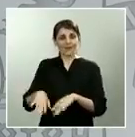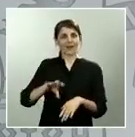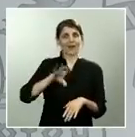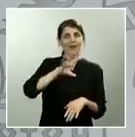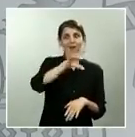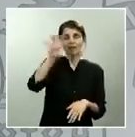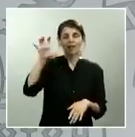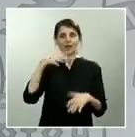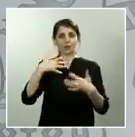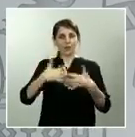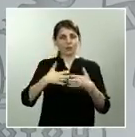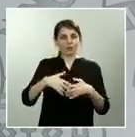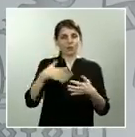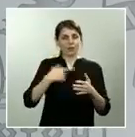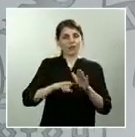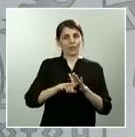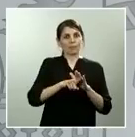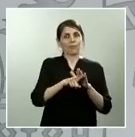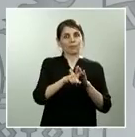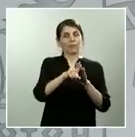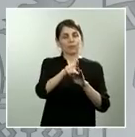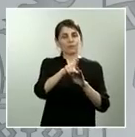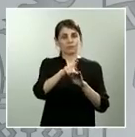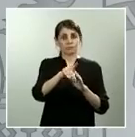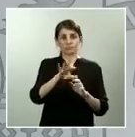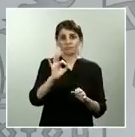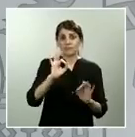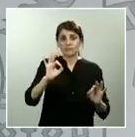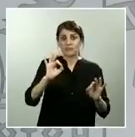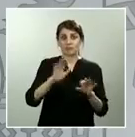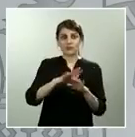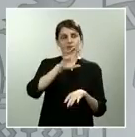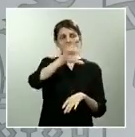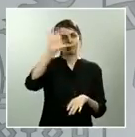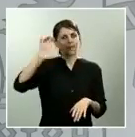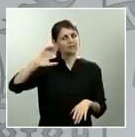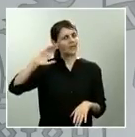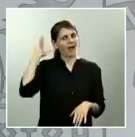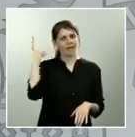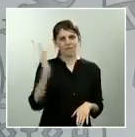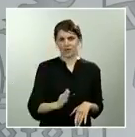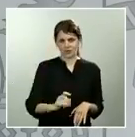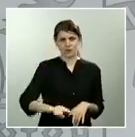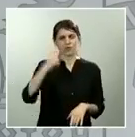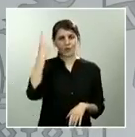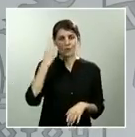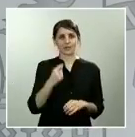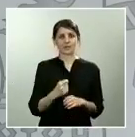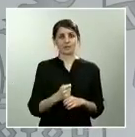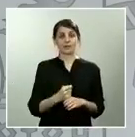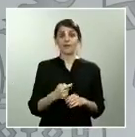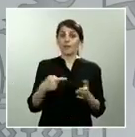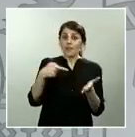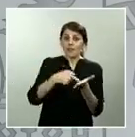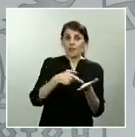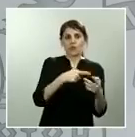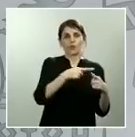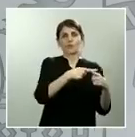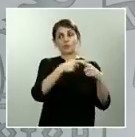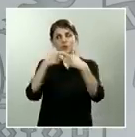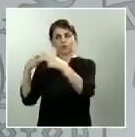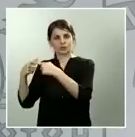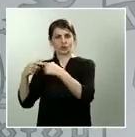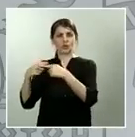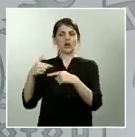aquellos países que están sufriendo con mayor intensidad la pandemia, la mutualización de la deuda y, como digo, otros instrumentos que permitan